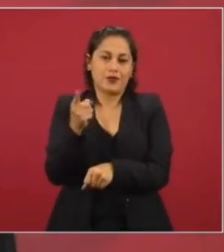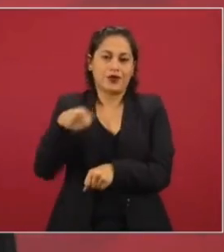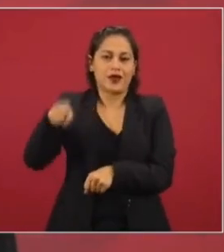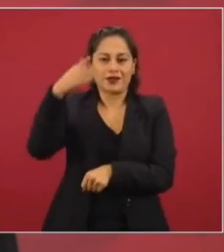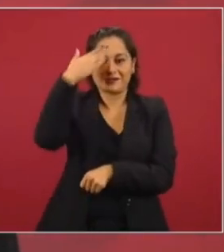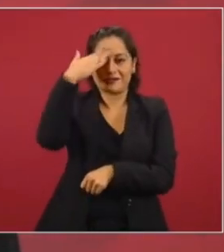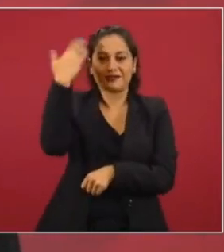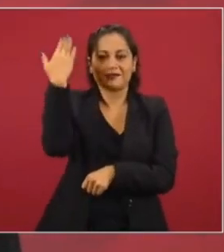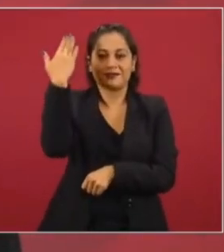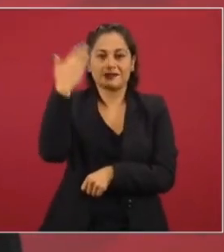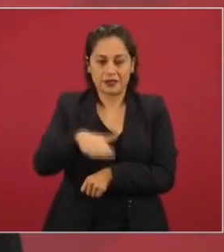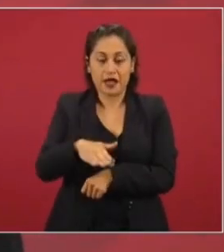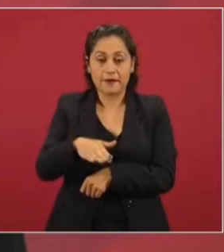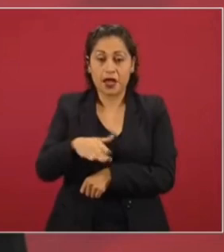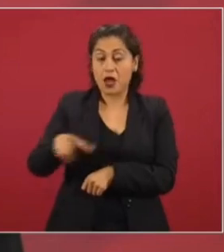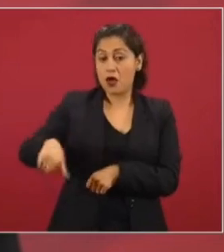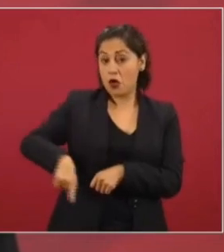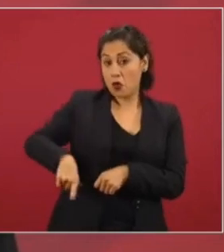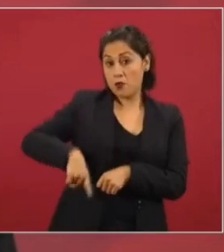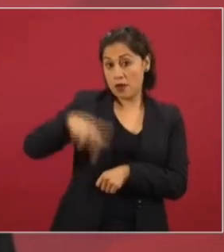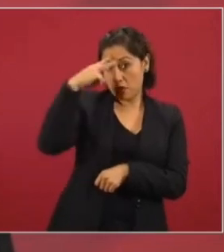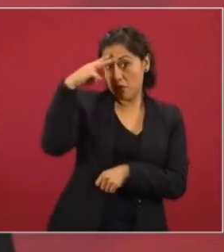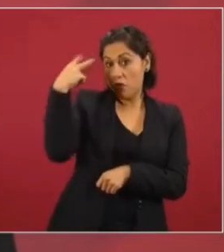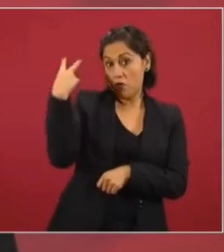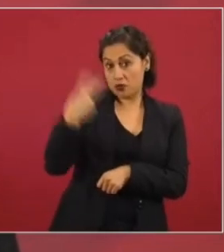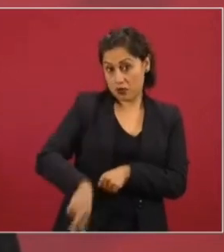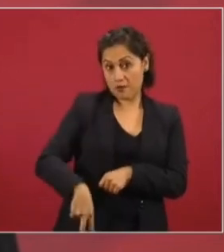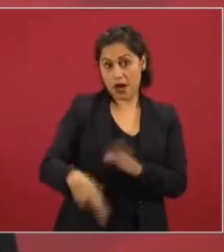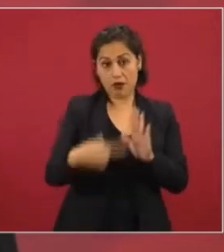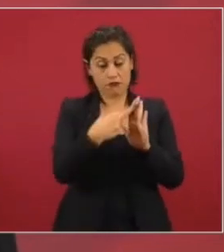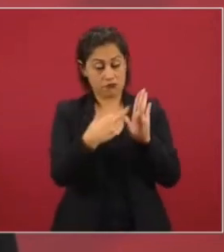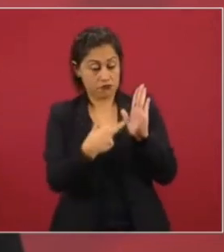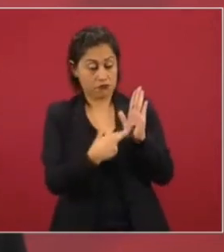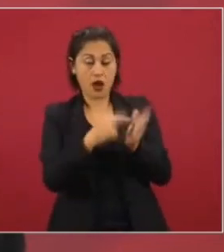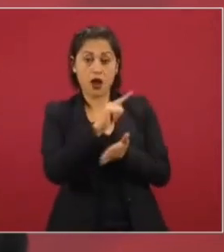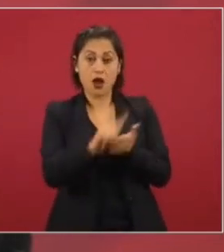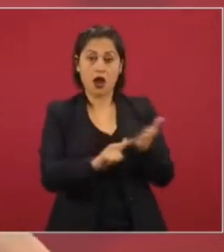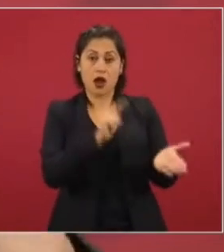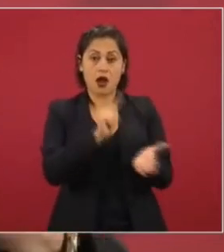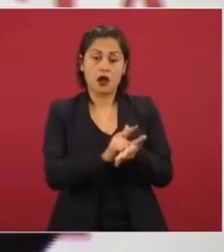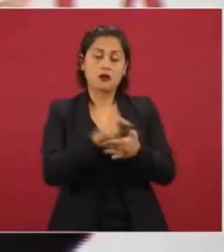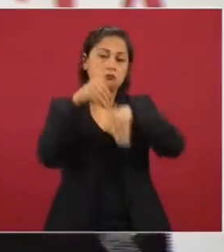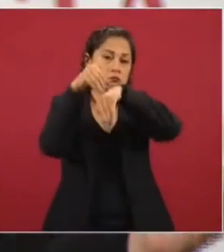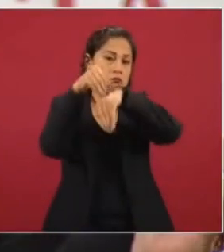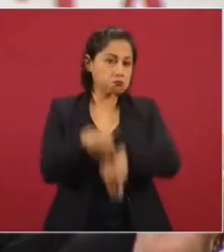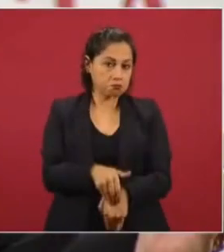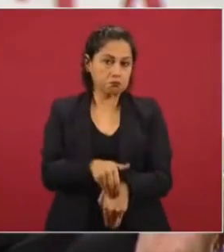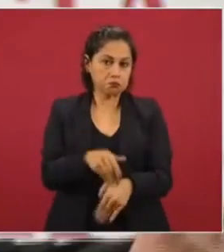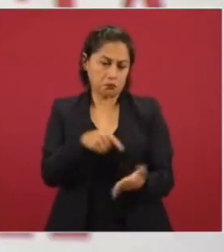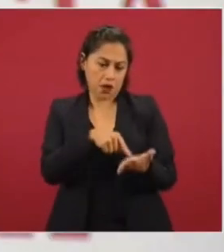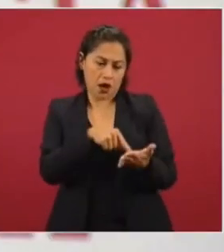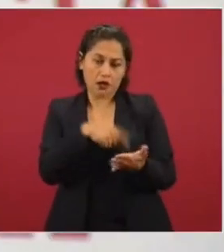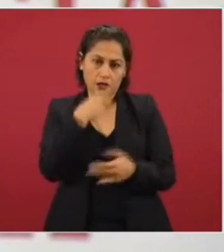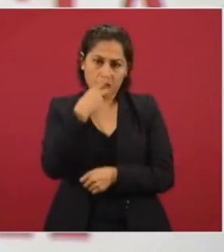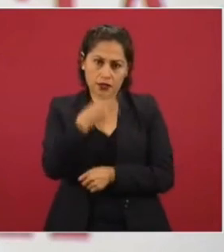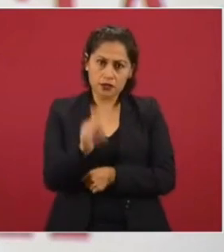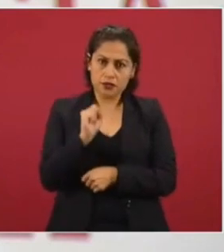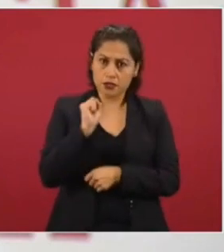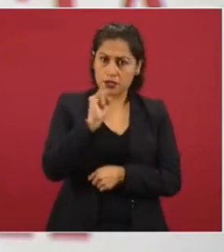porque así lo ha hecho saber el gobierno de México, conforme a las disposiciones jurídicas aplicables, que hay un proceso de extradición